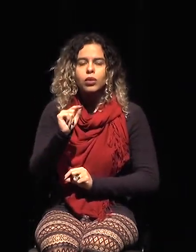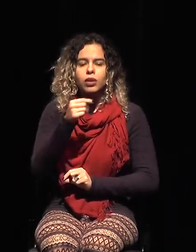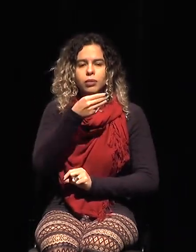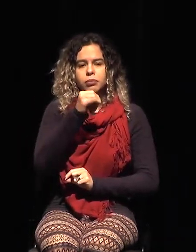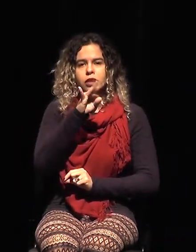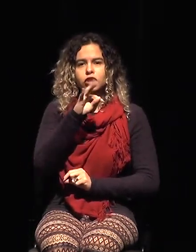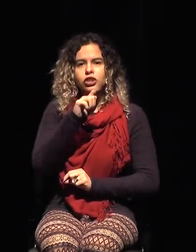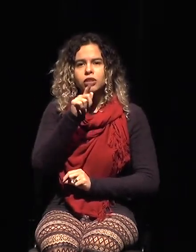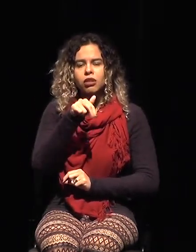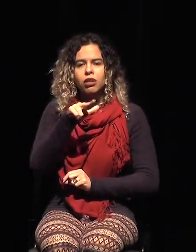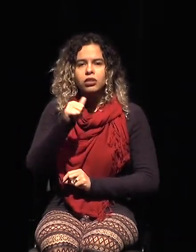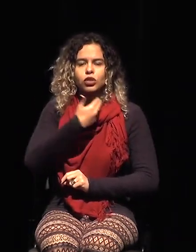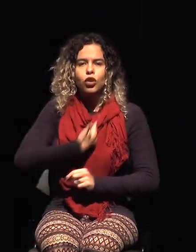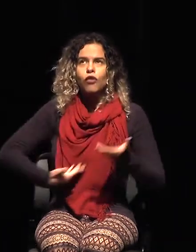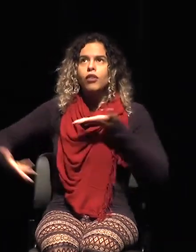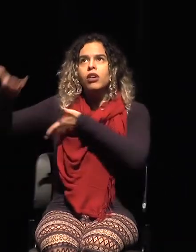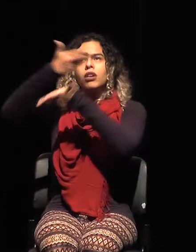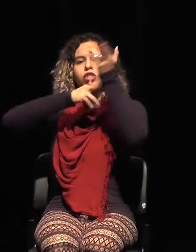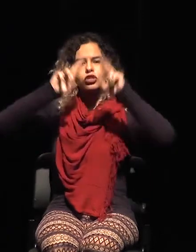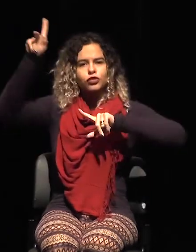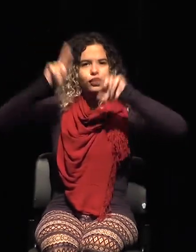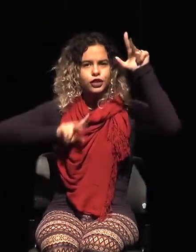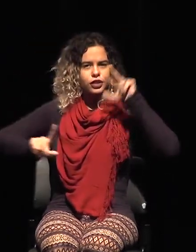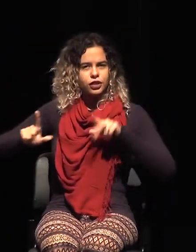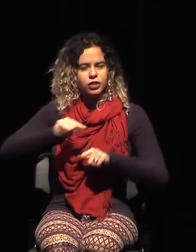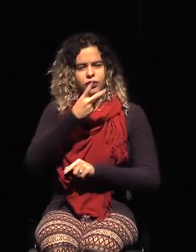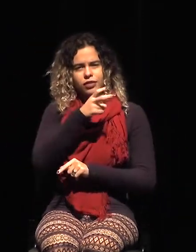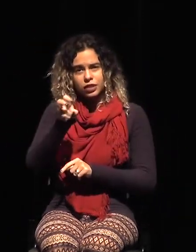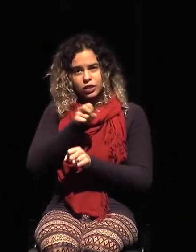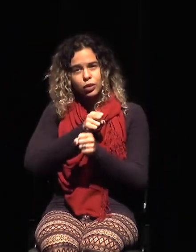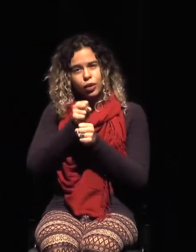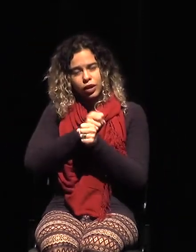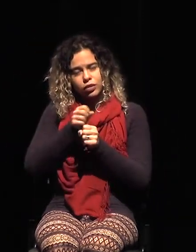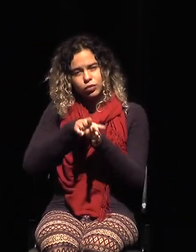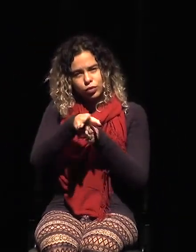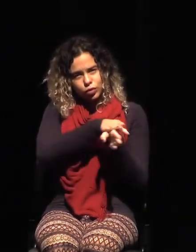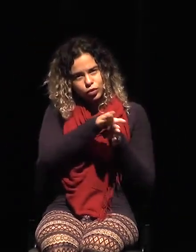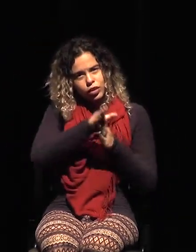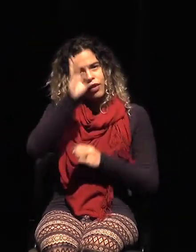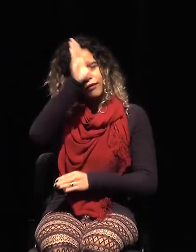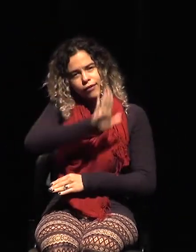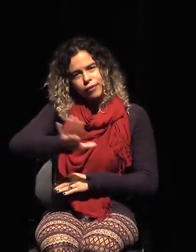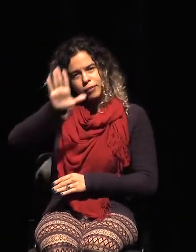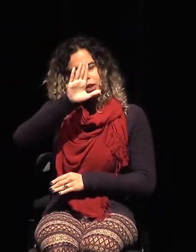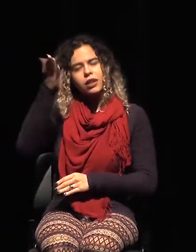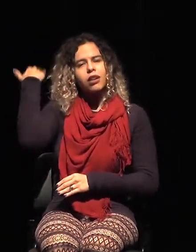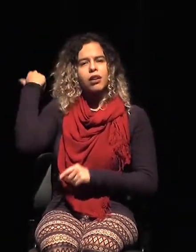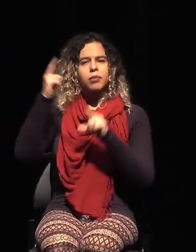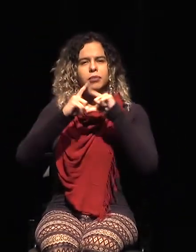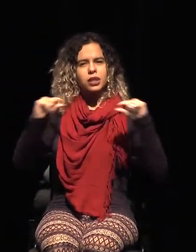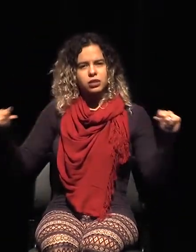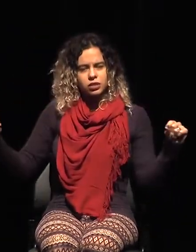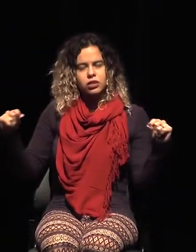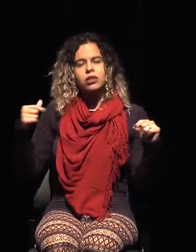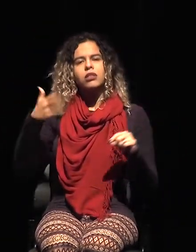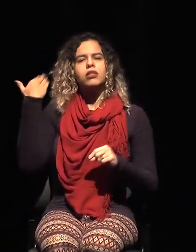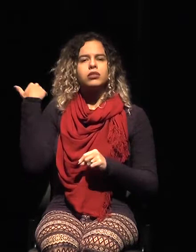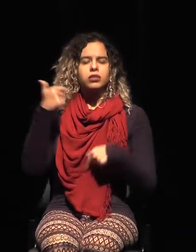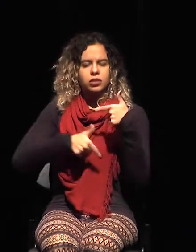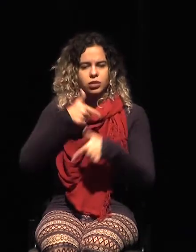litigancia de lo administrativo. Cuando nosotros administrábamos